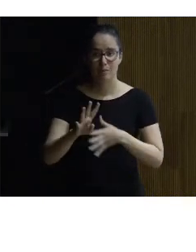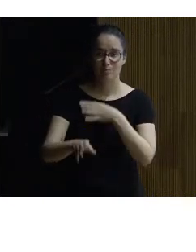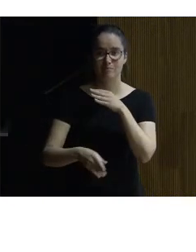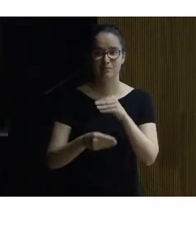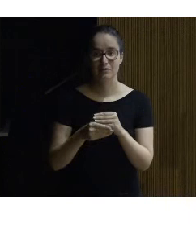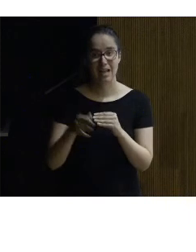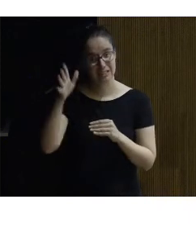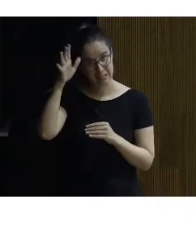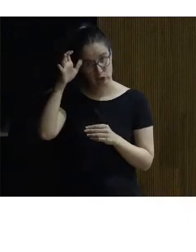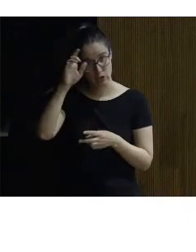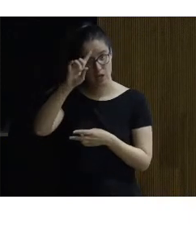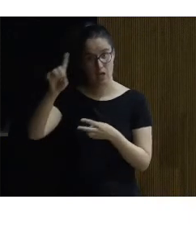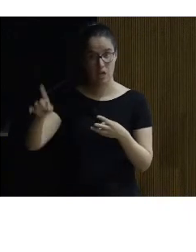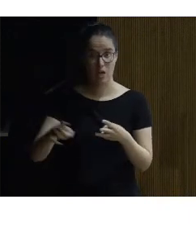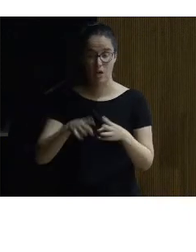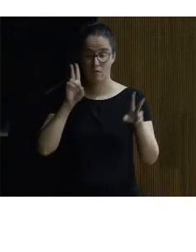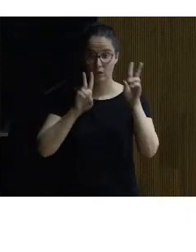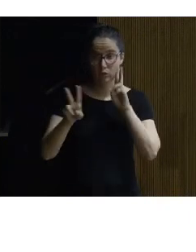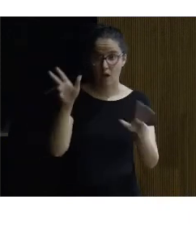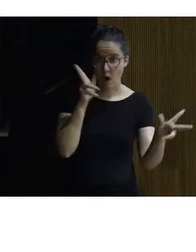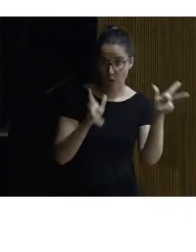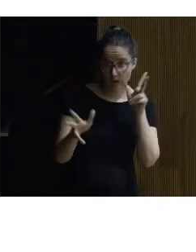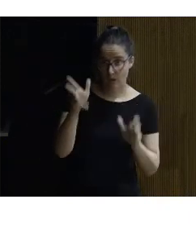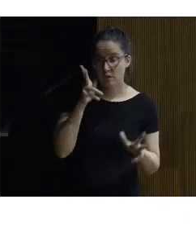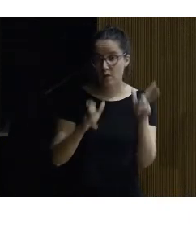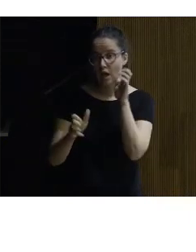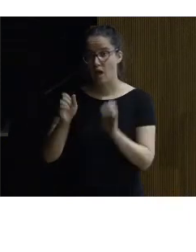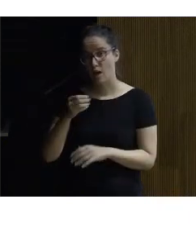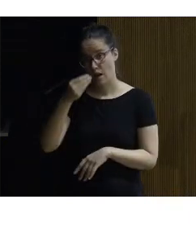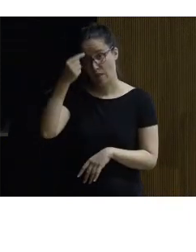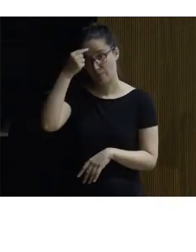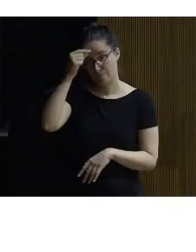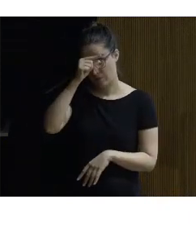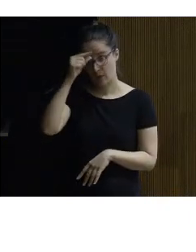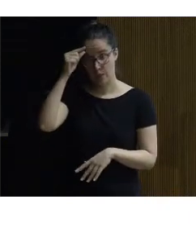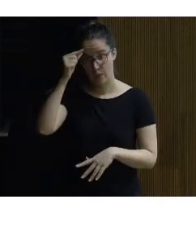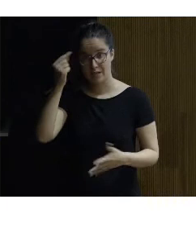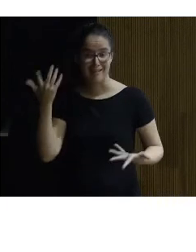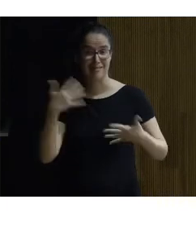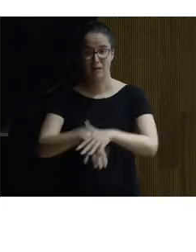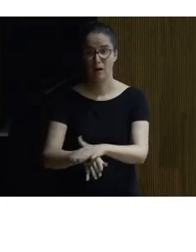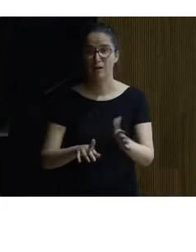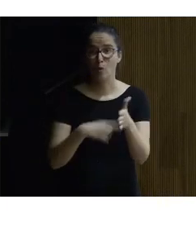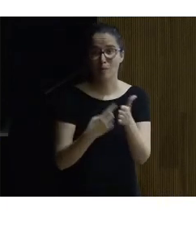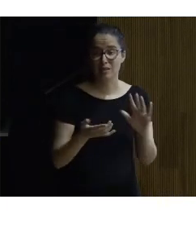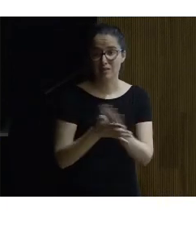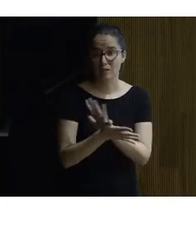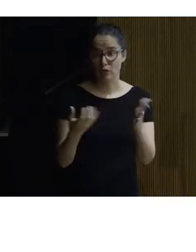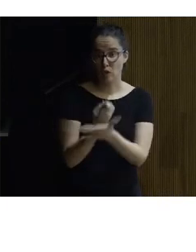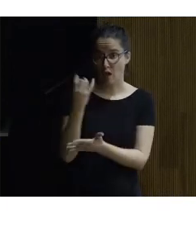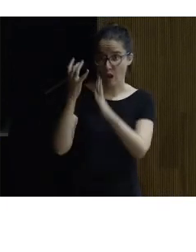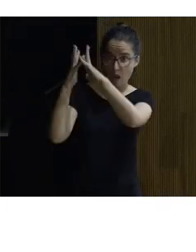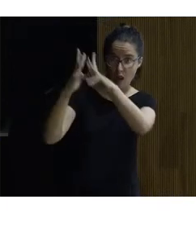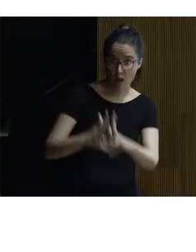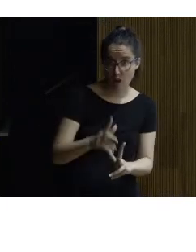la sensorial visual y auditiva la cognitiva y la integral entendido la integral como la suma de todas ellas